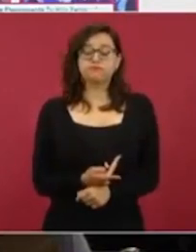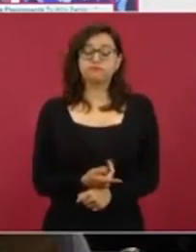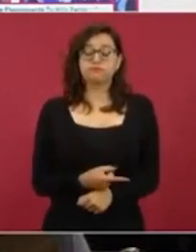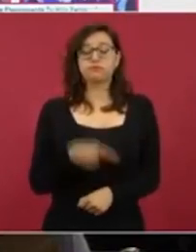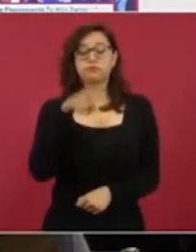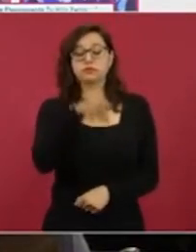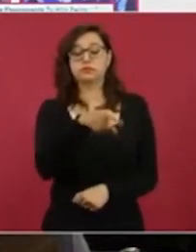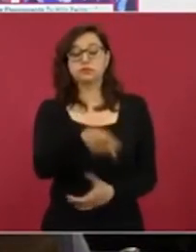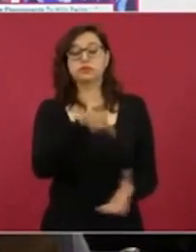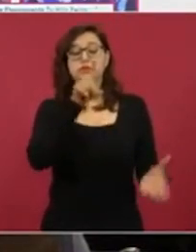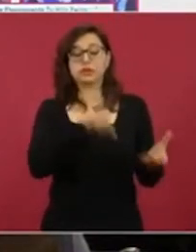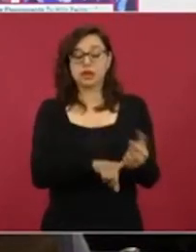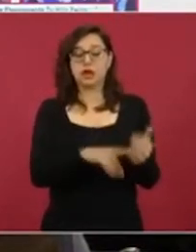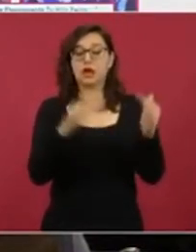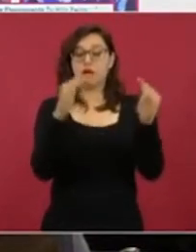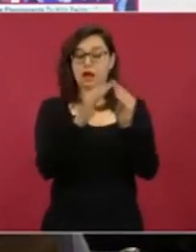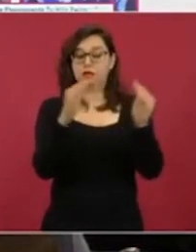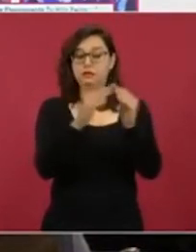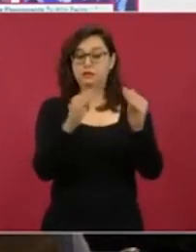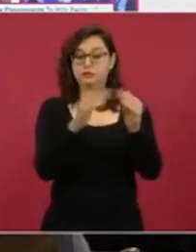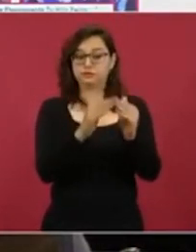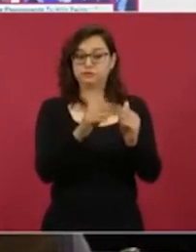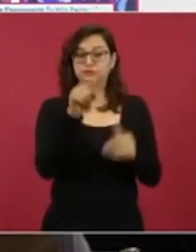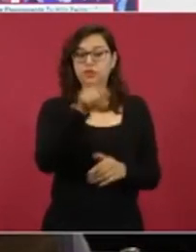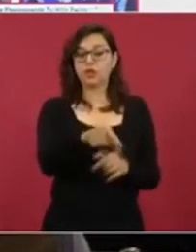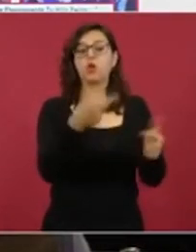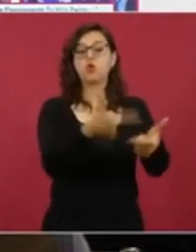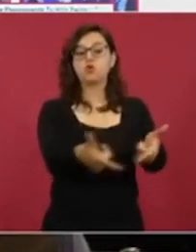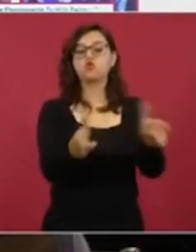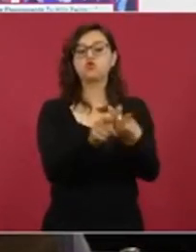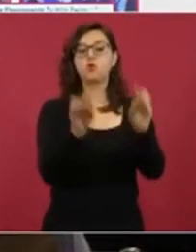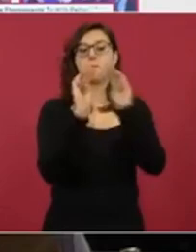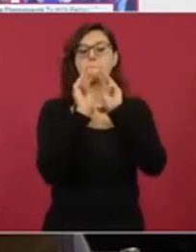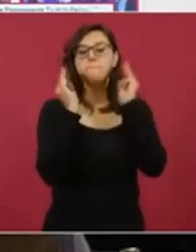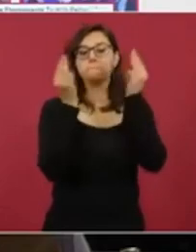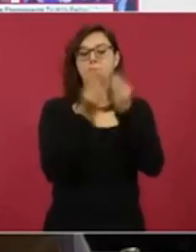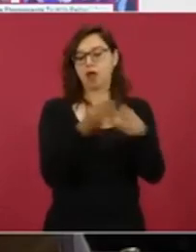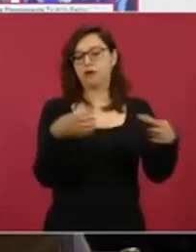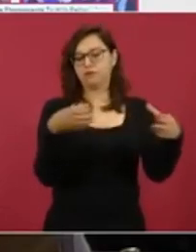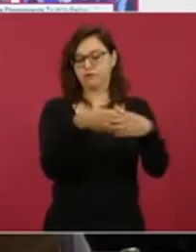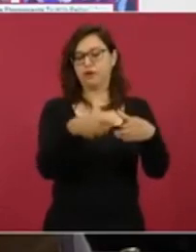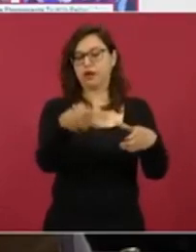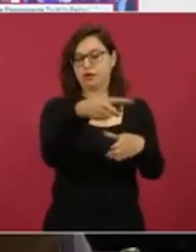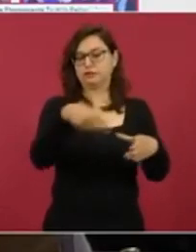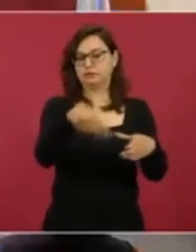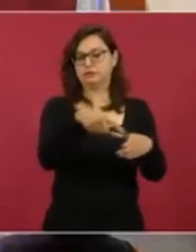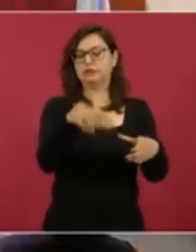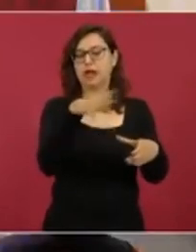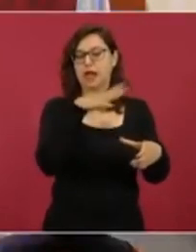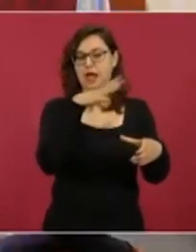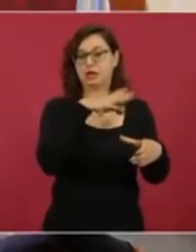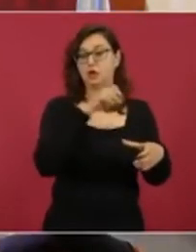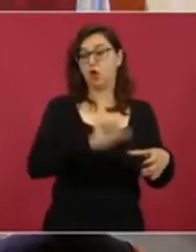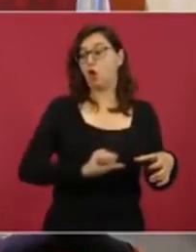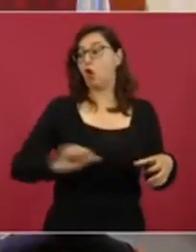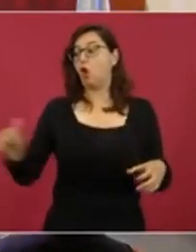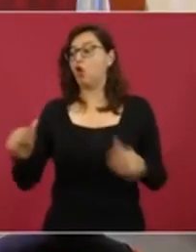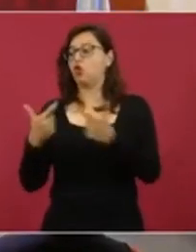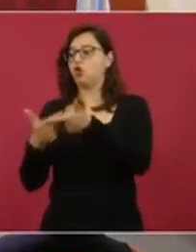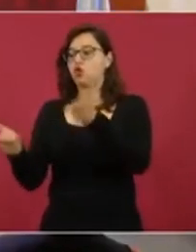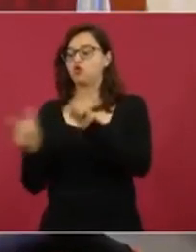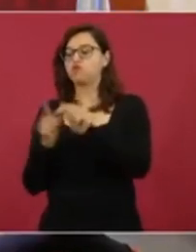entre grupos vinculados a la delincuencia organizada que